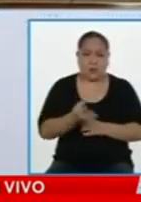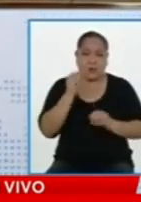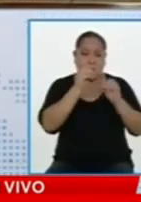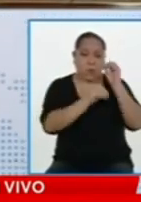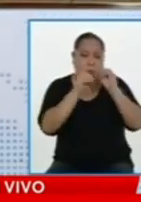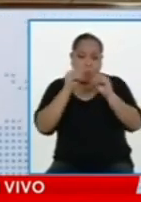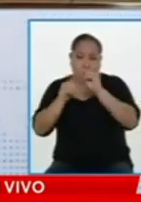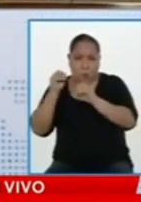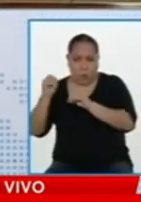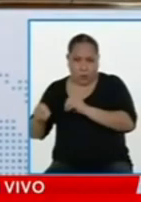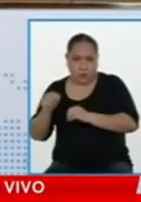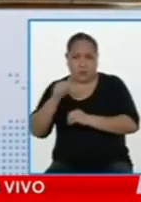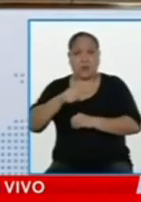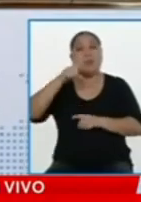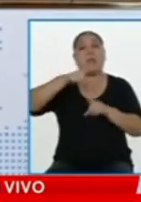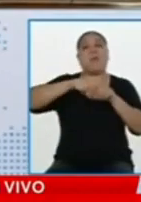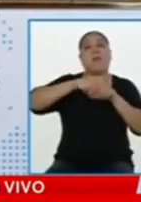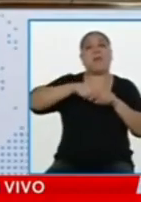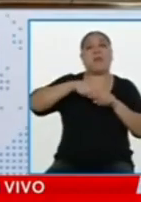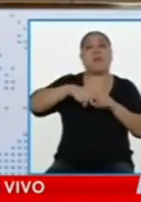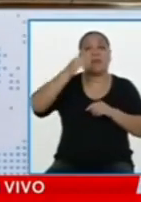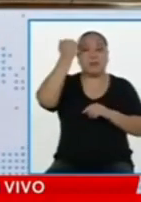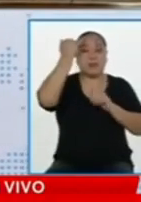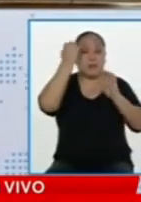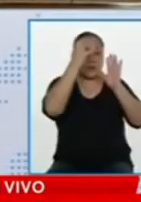último. Si se vota por alguien o no.